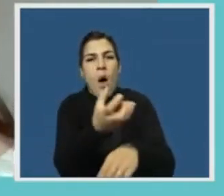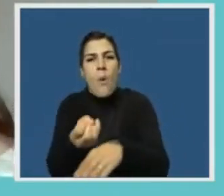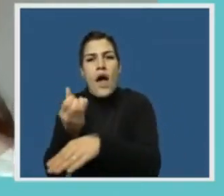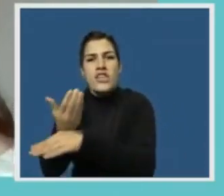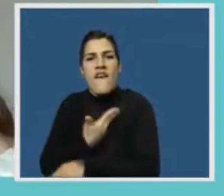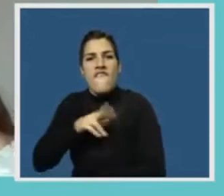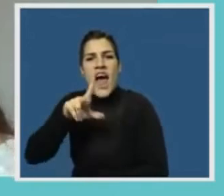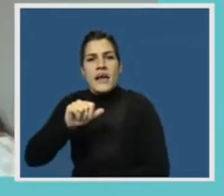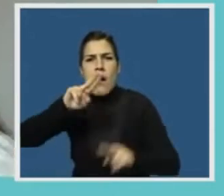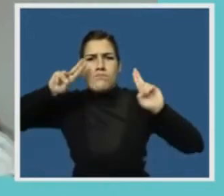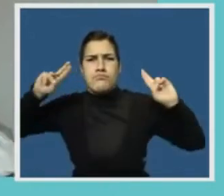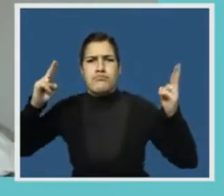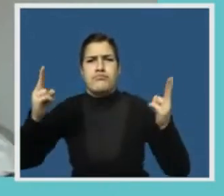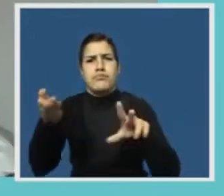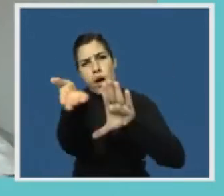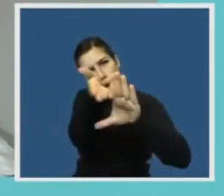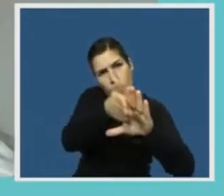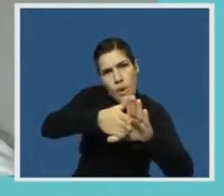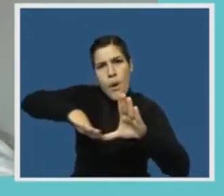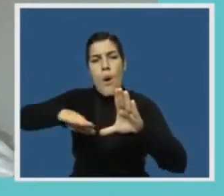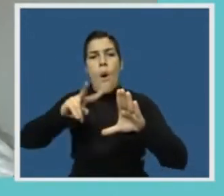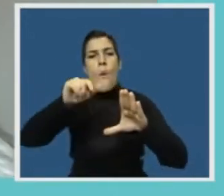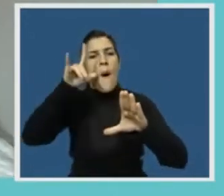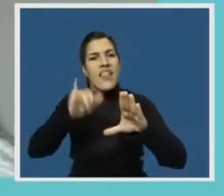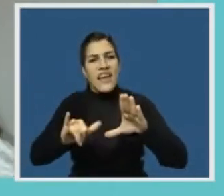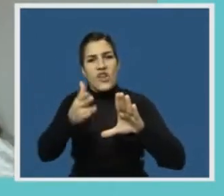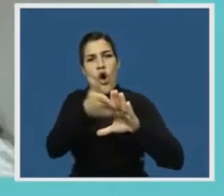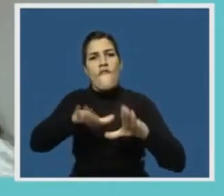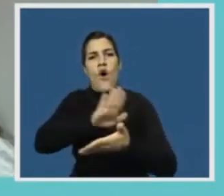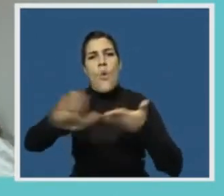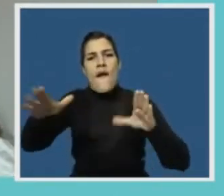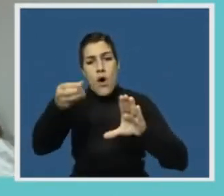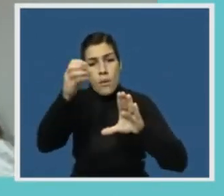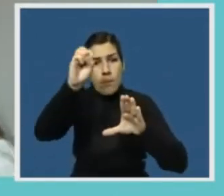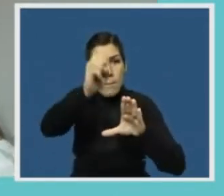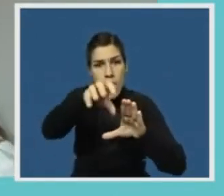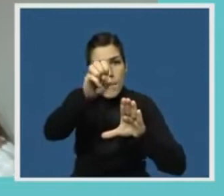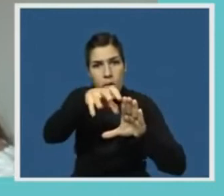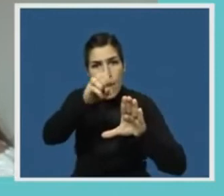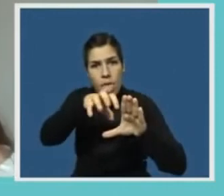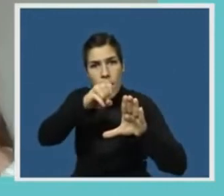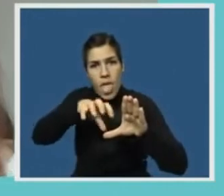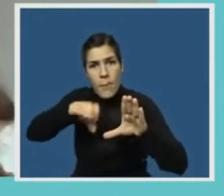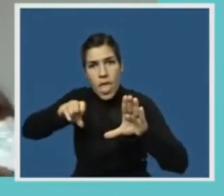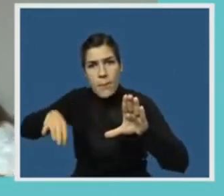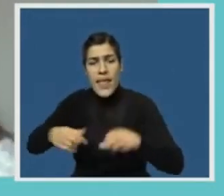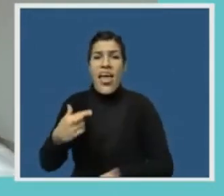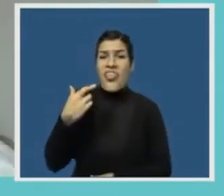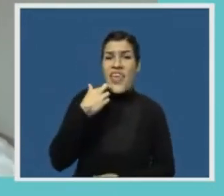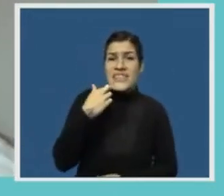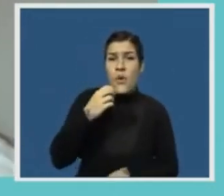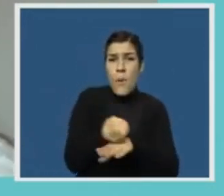en el Golfo Nuevo, Península Valdez. De estas 30 ballenas, 19 eran hembras adultas.